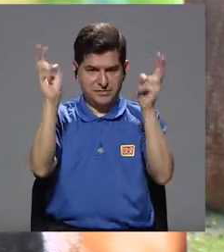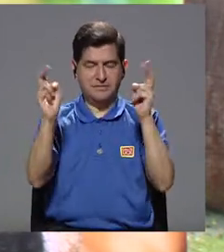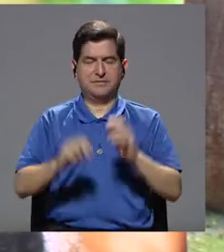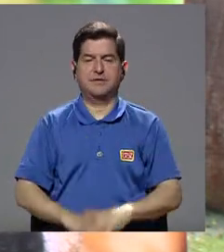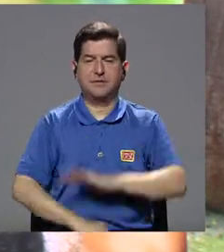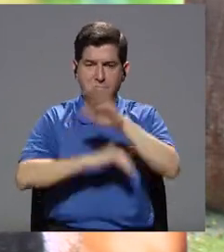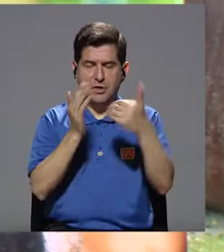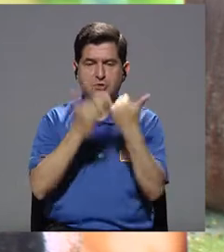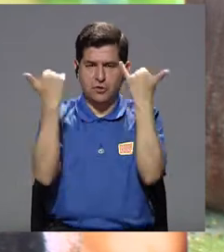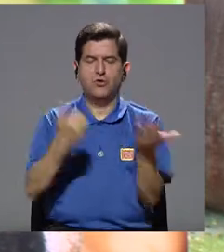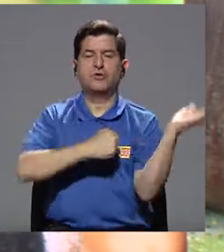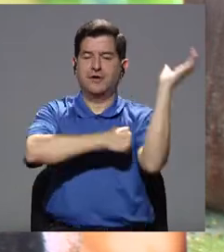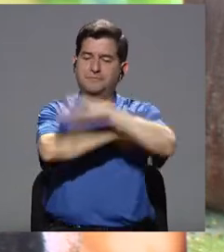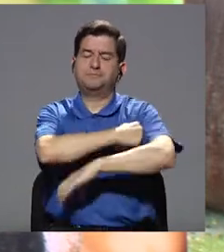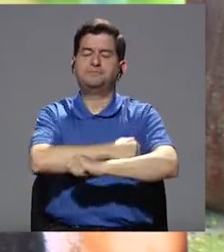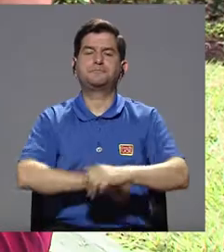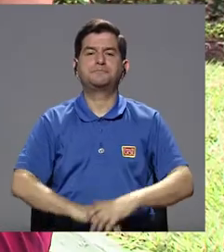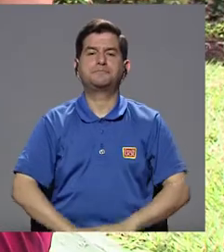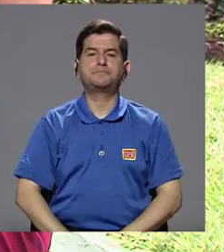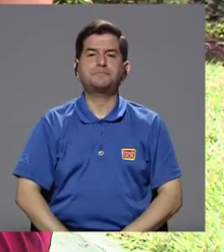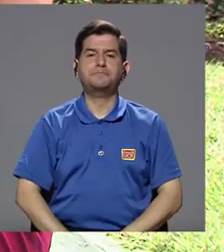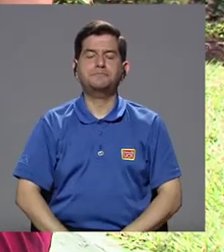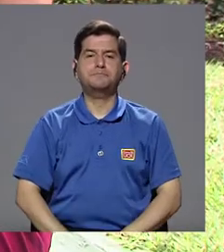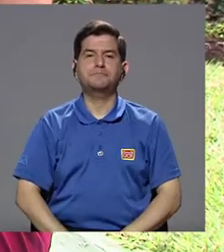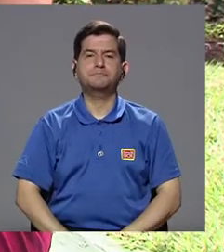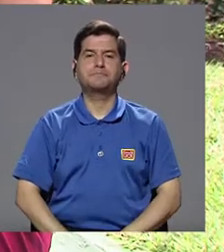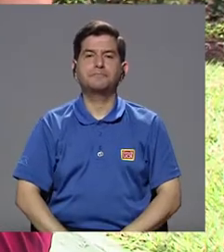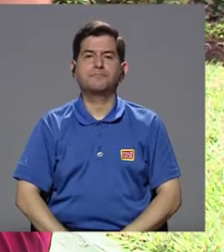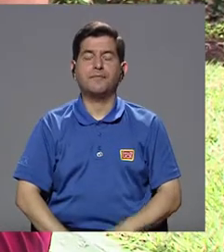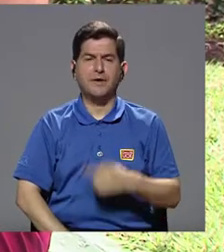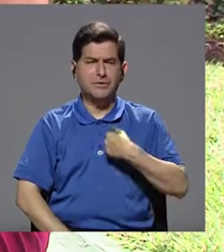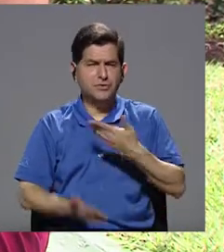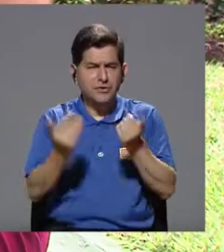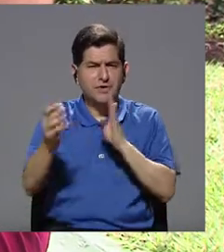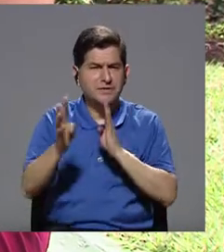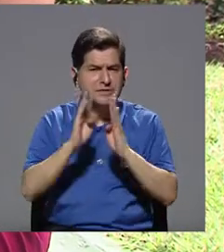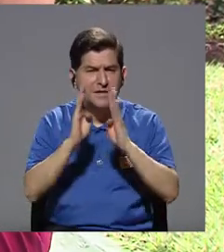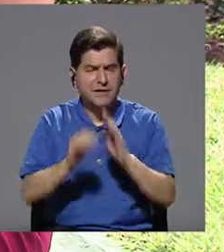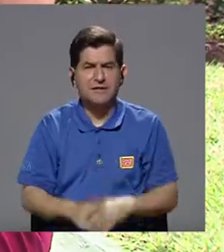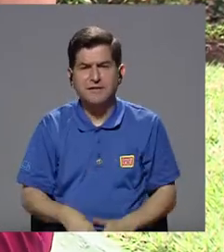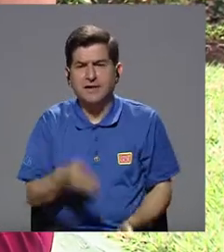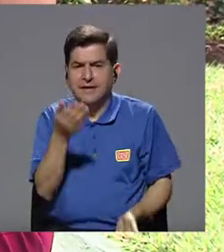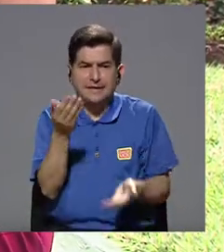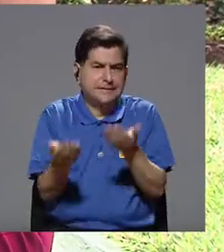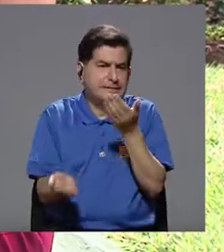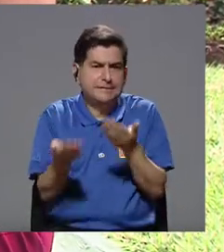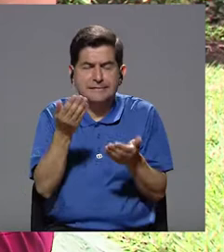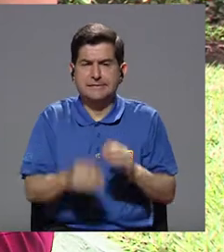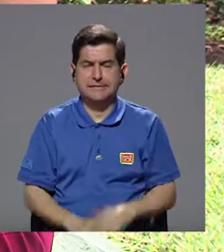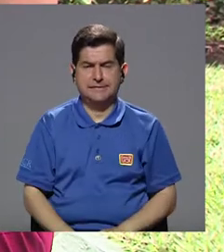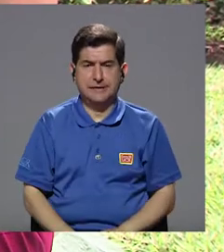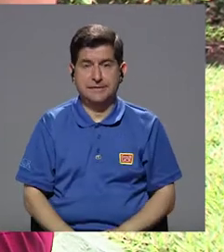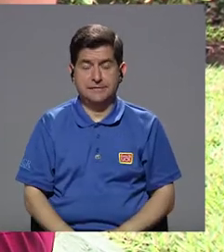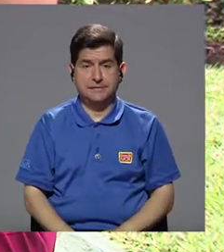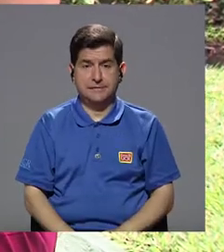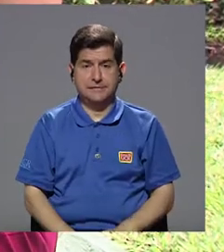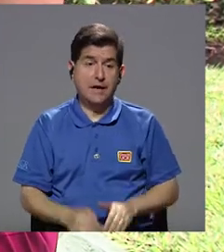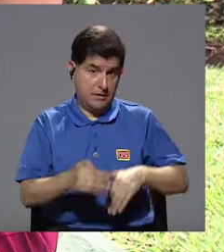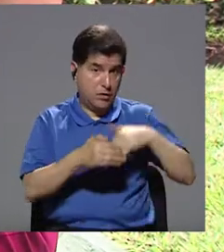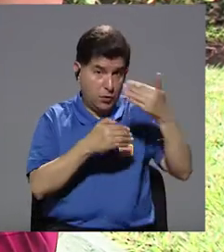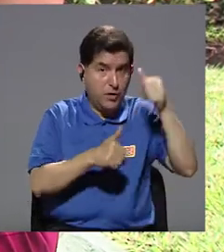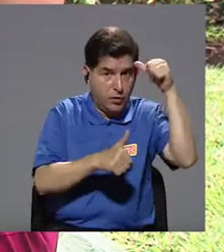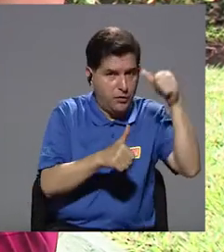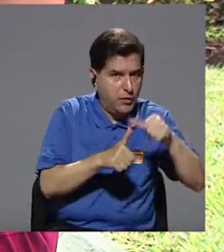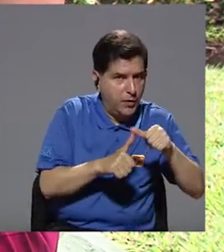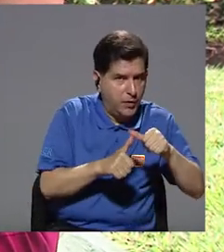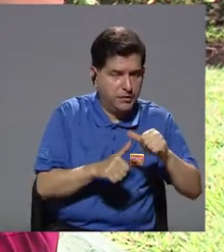temas. Todo esto quedó ya apenado. Sí quería que conversáramos tal vez un poquito acerca de lo que es, bueno, más adelante vamos a hablar